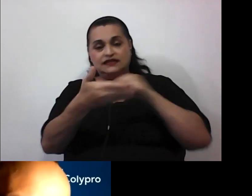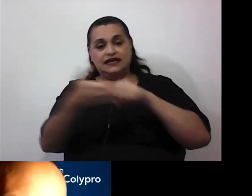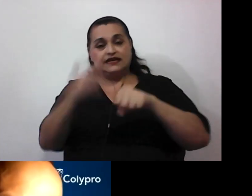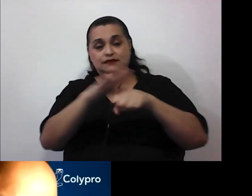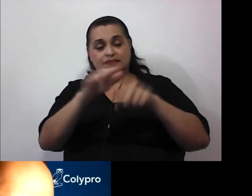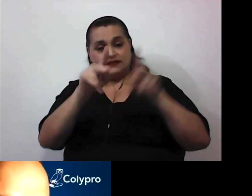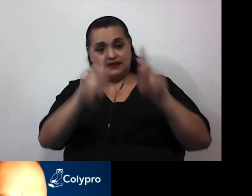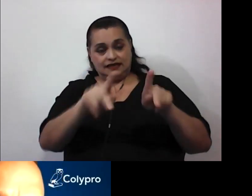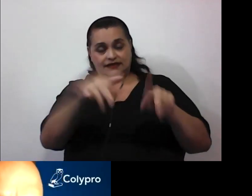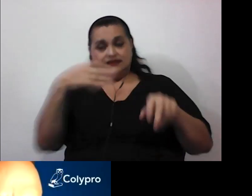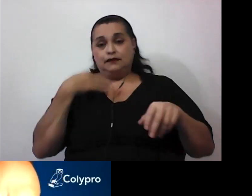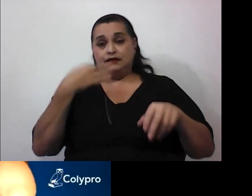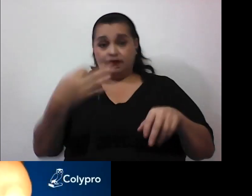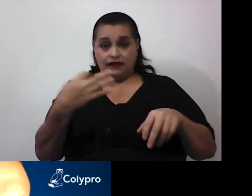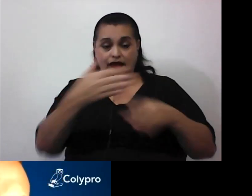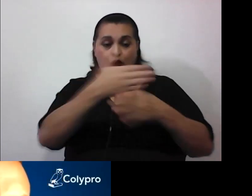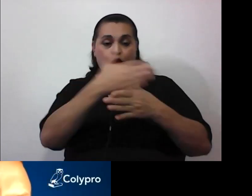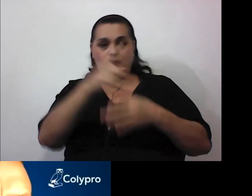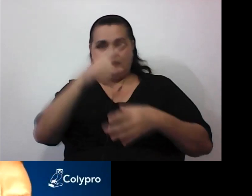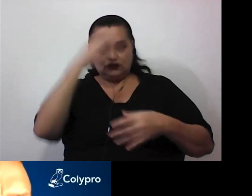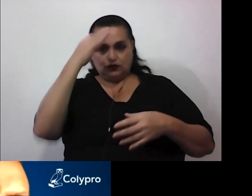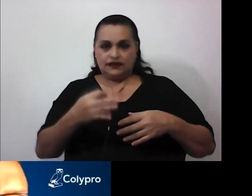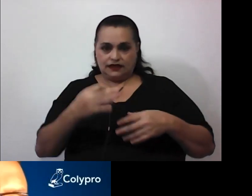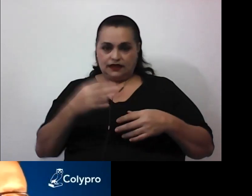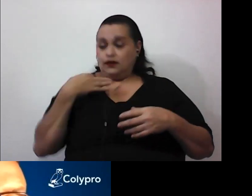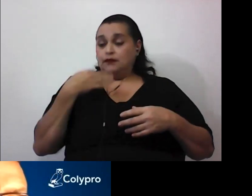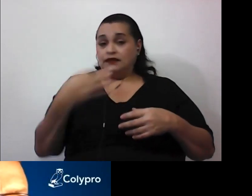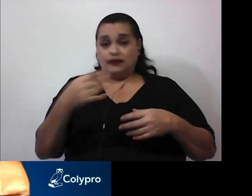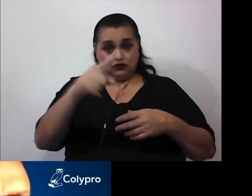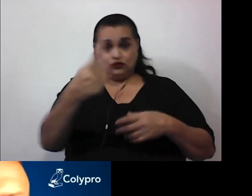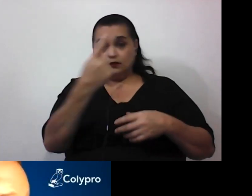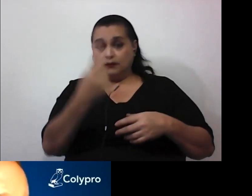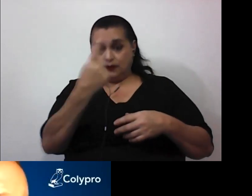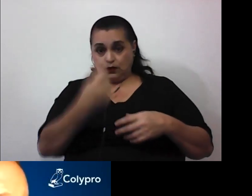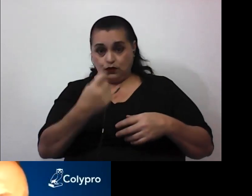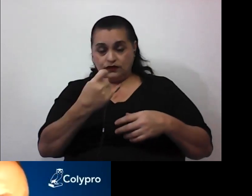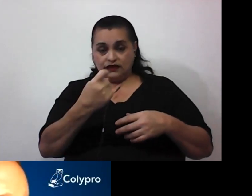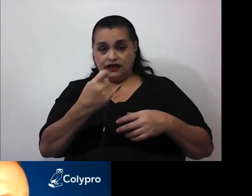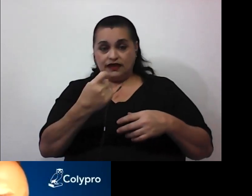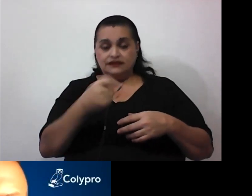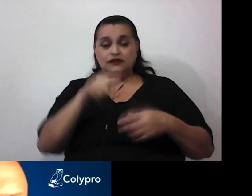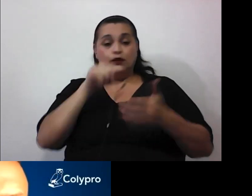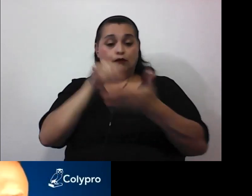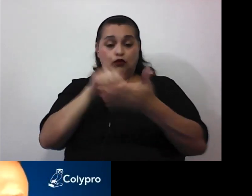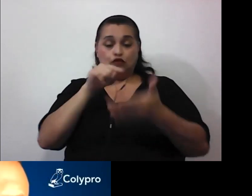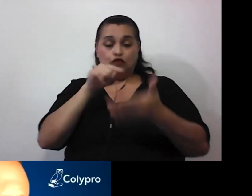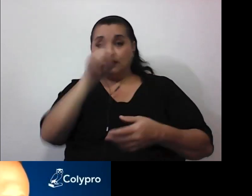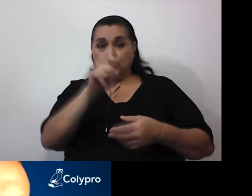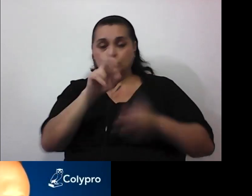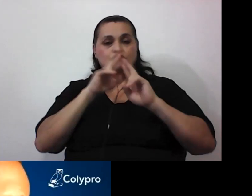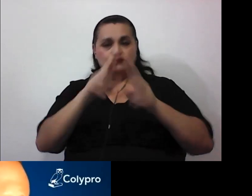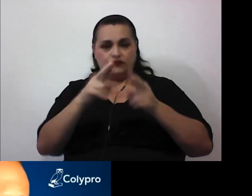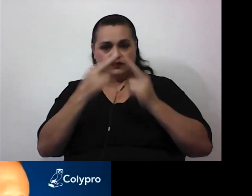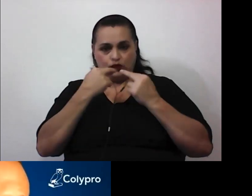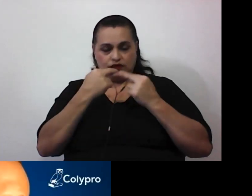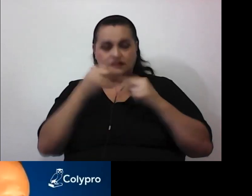para que nos comparta su criterio. Les invitamos a plantear sus preguntas repito a través del botón de preguntas y respuestas. Esto